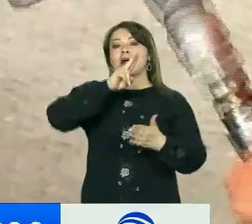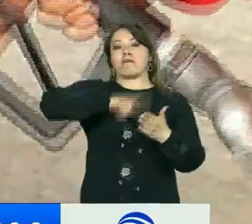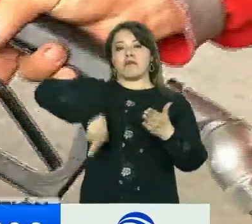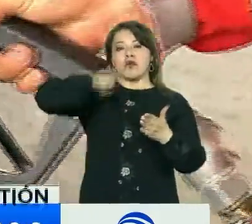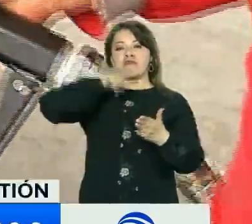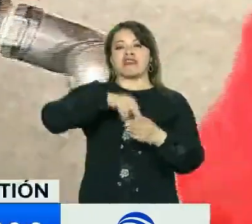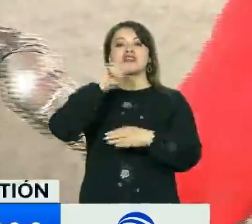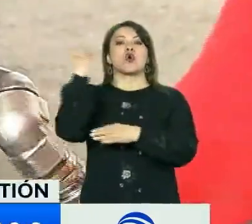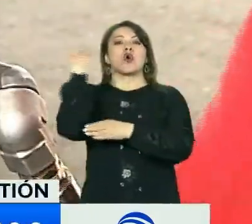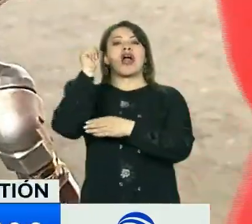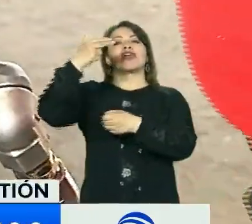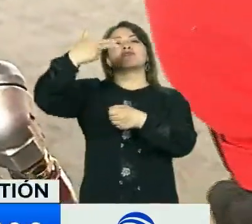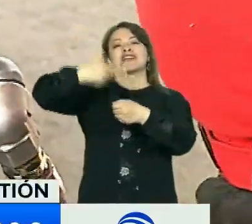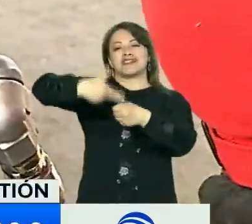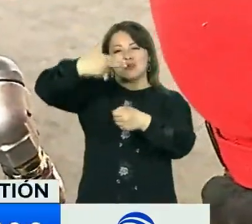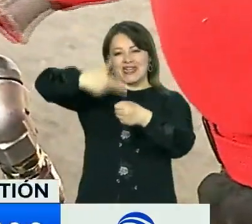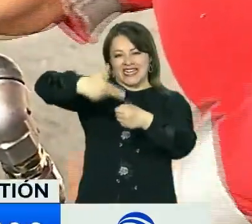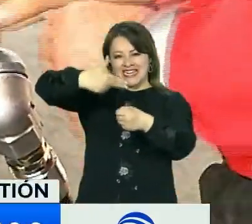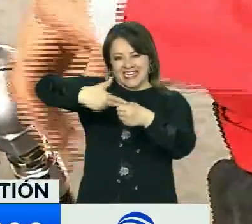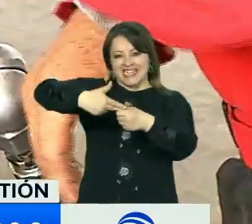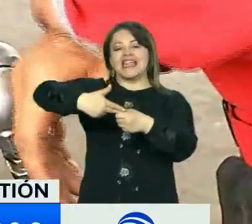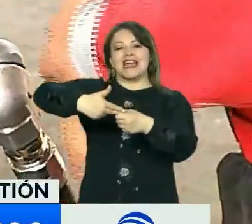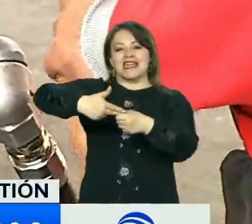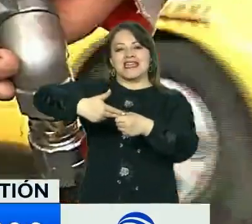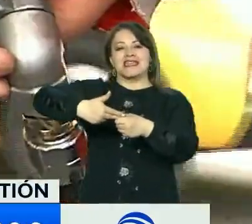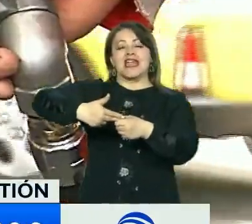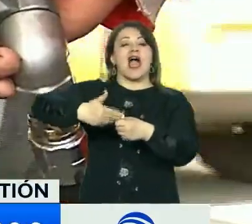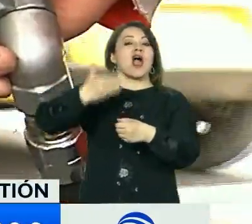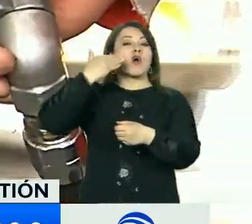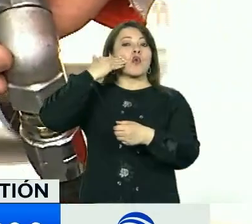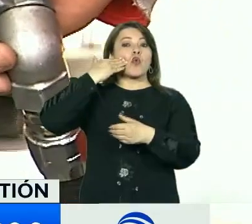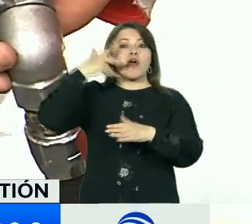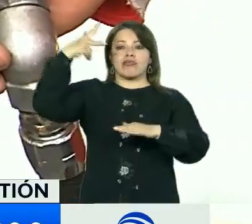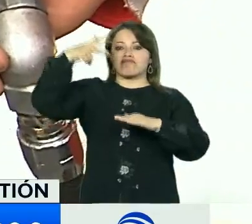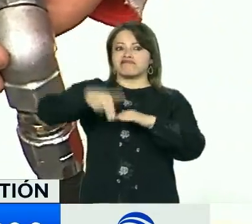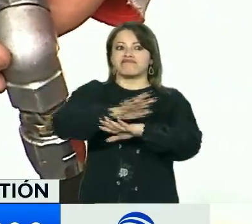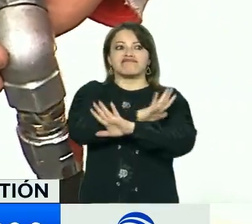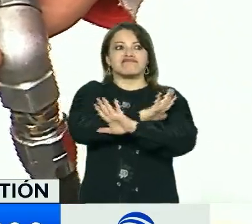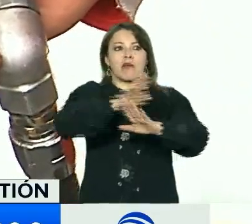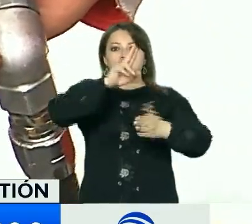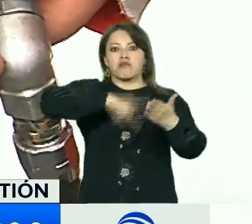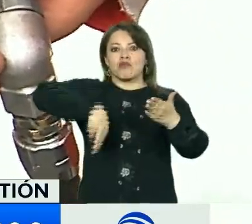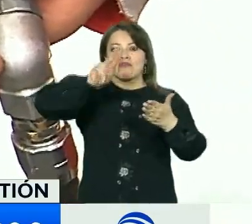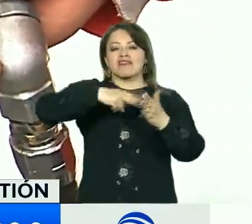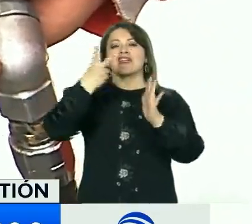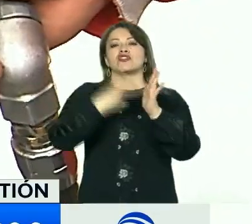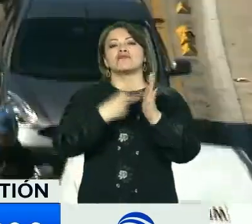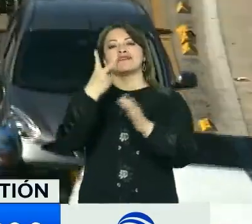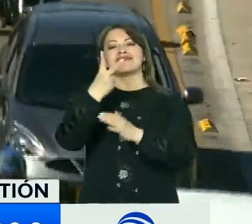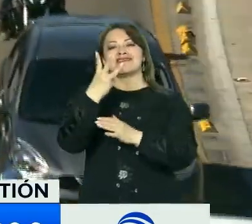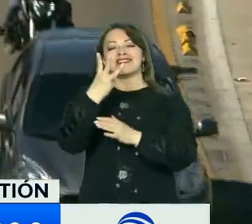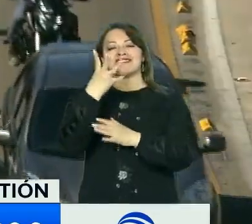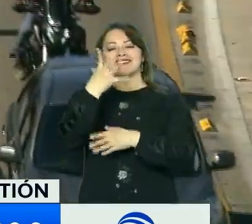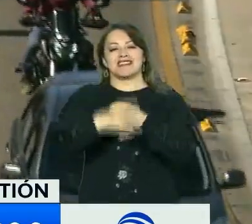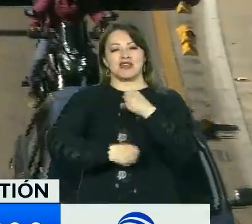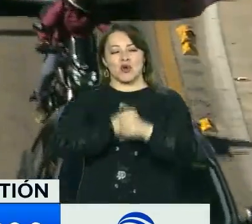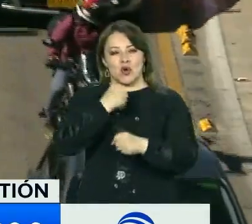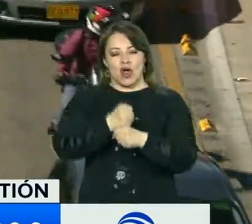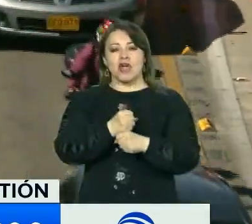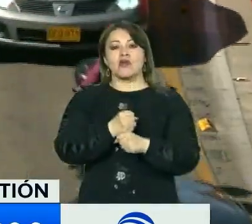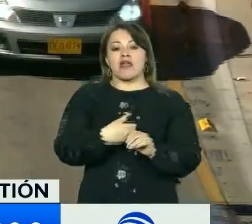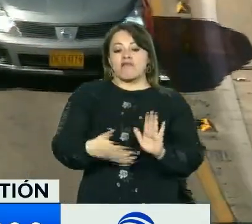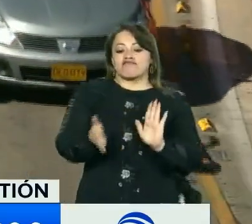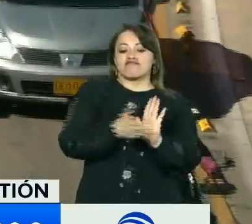vehículos que funcionan con gasolina y diésel desde el 2035. De acuerdo con el COMPES, desde el 11 de julio de 2023 se aprobó el